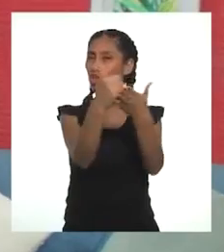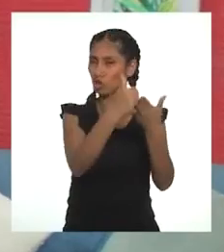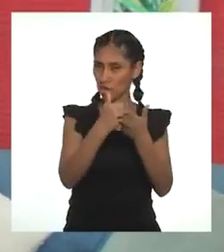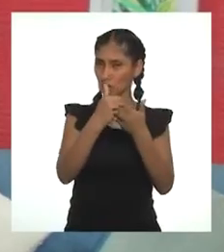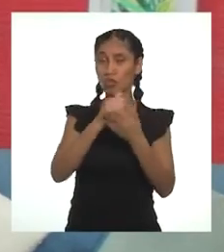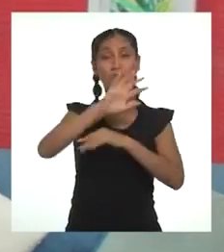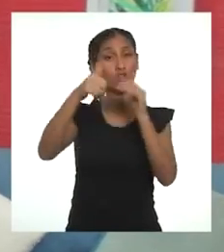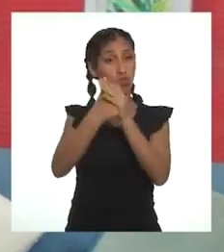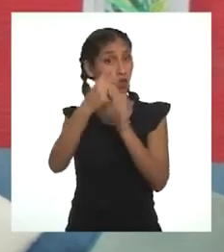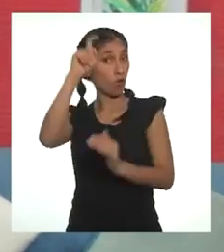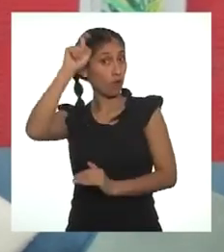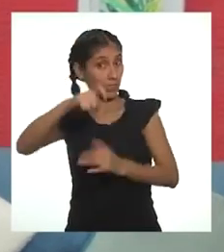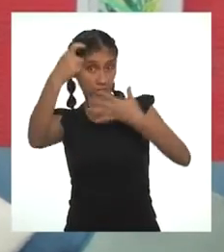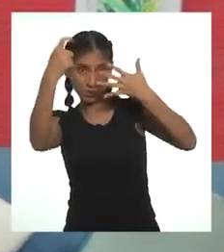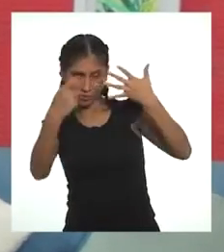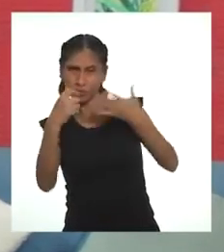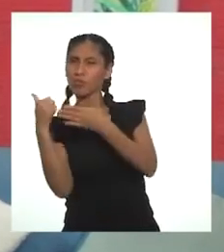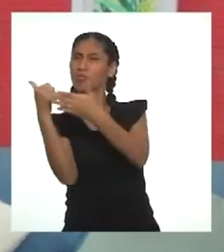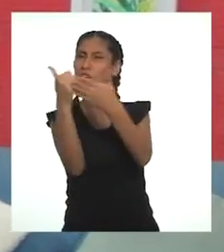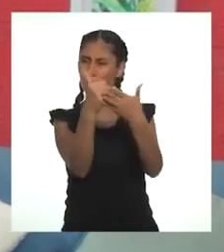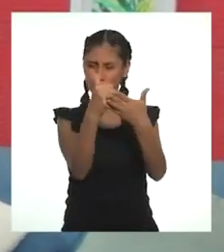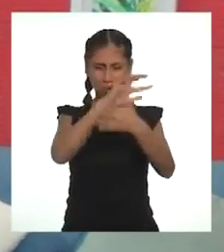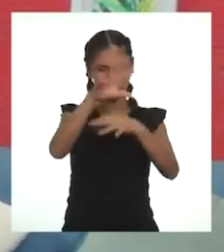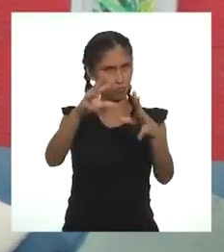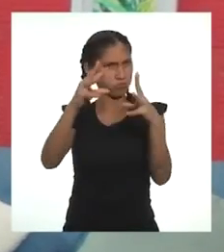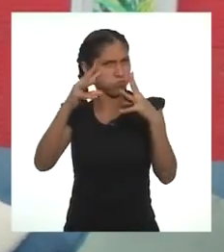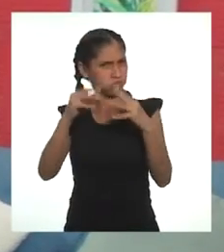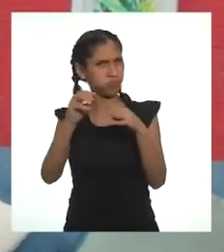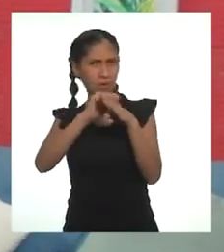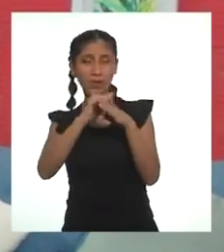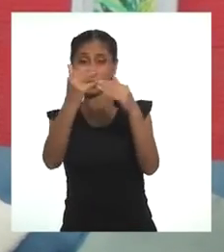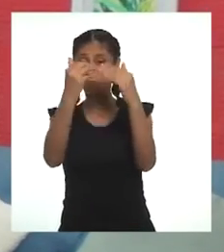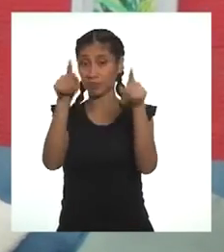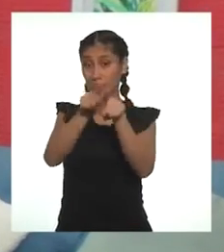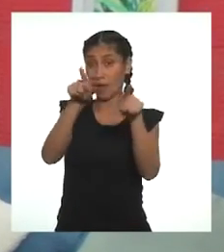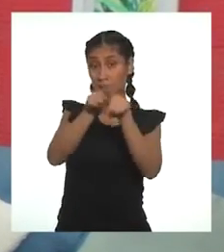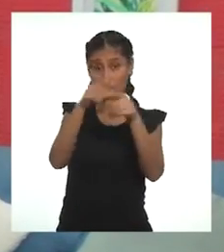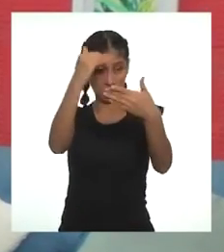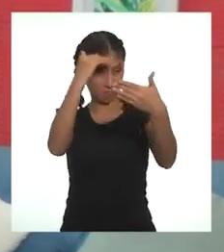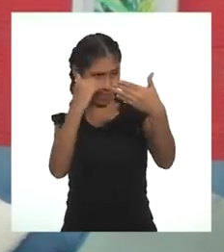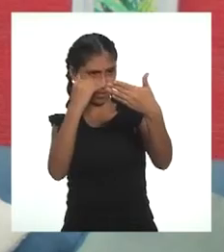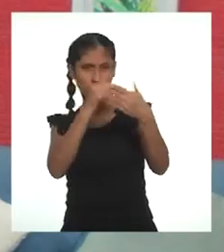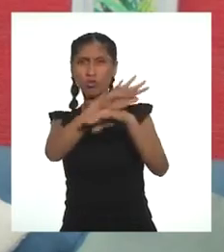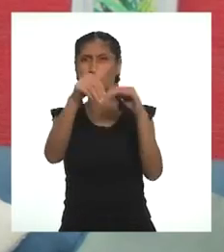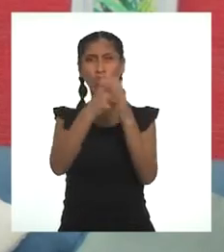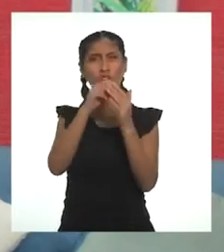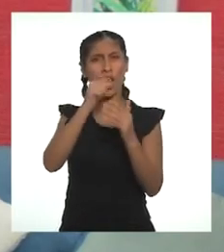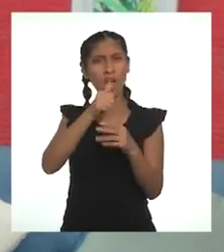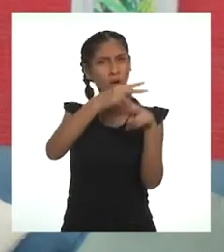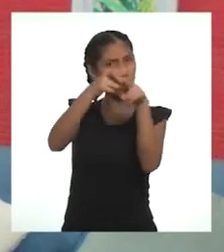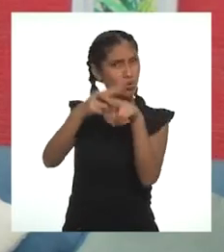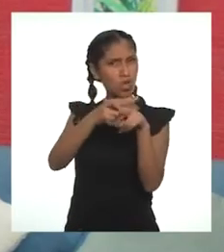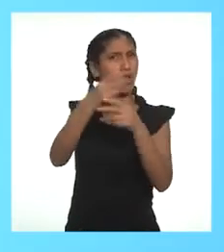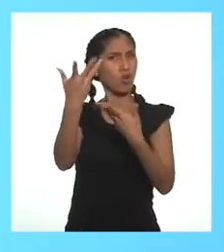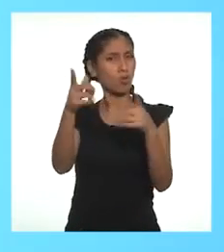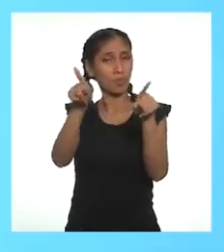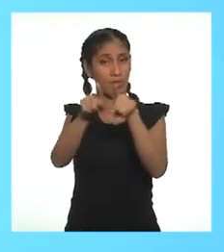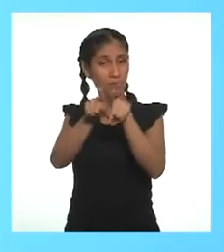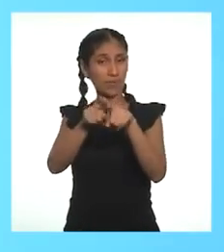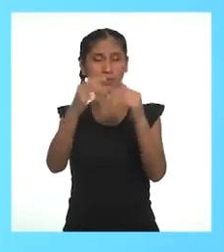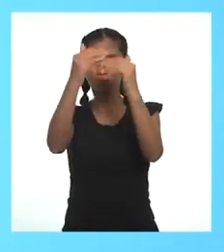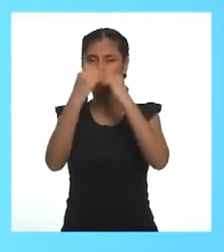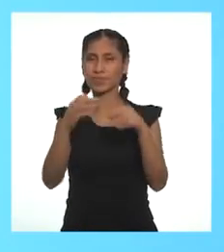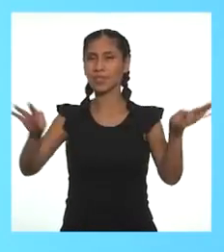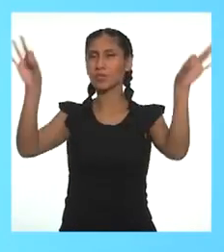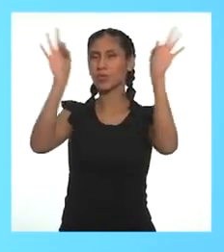permitir satisfacer nuestras necesidades y también conocer cómo ayudar al cuidado y mantenimiento del agua y el sistema de alcantarillado. Y